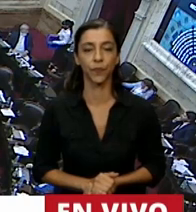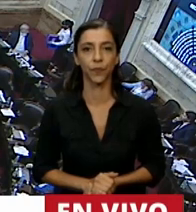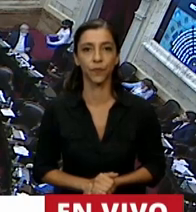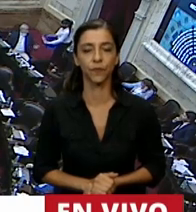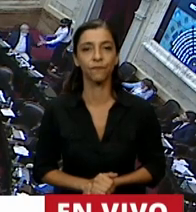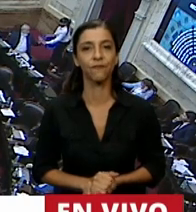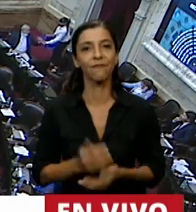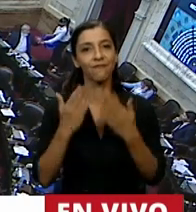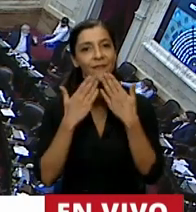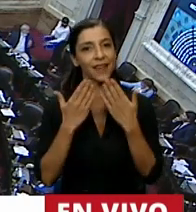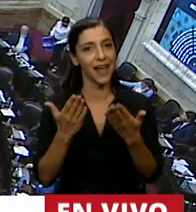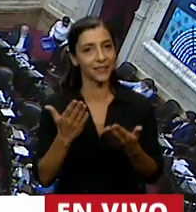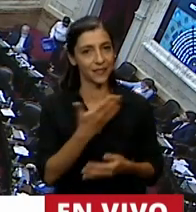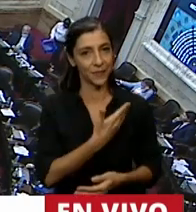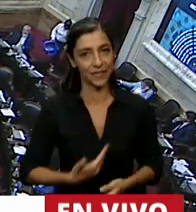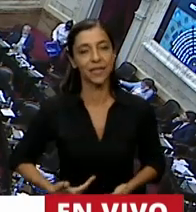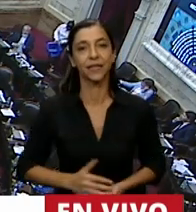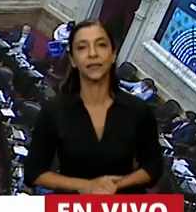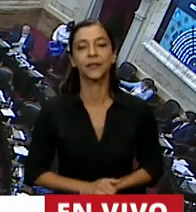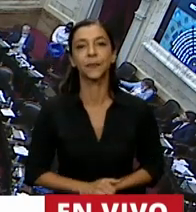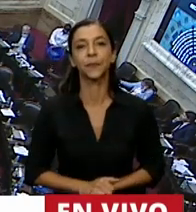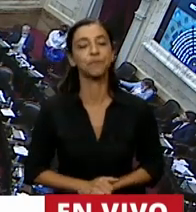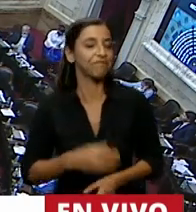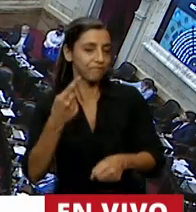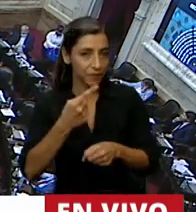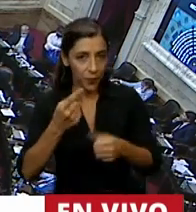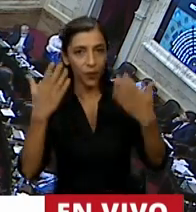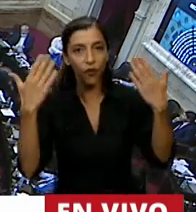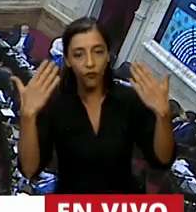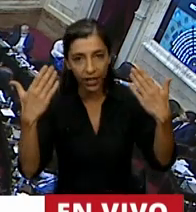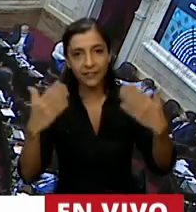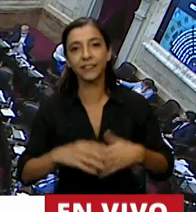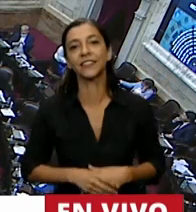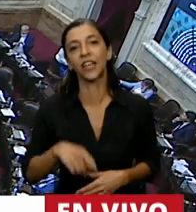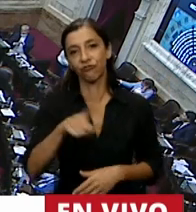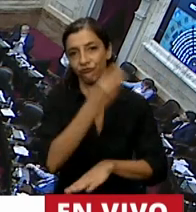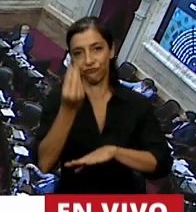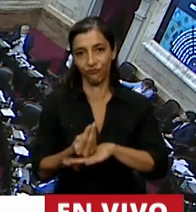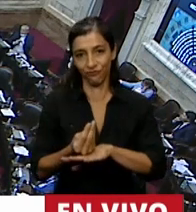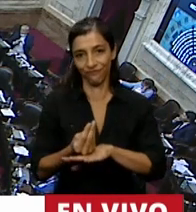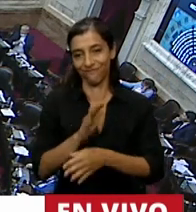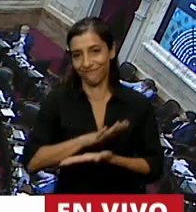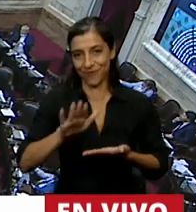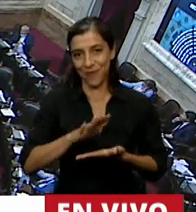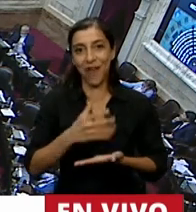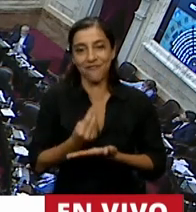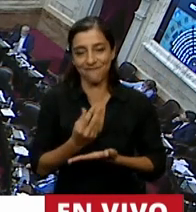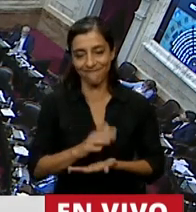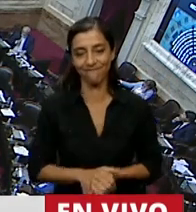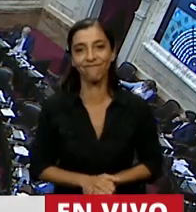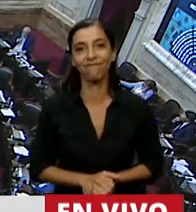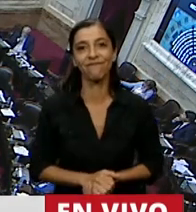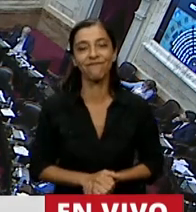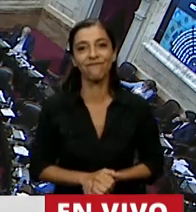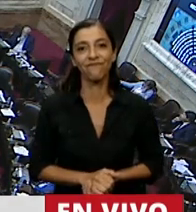Gracias, Presidente. Ante que nada, felicitaciones por su nuevo cargo. Después